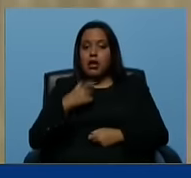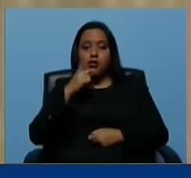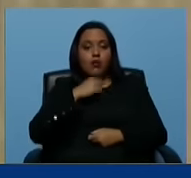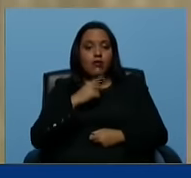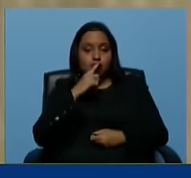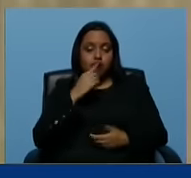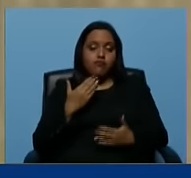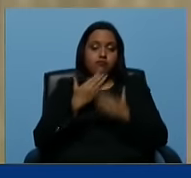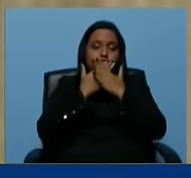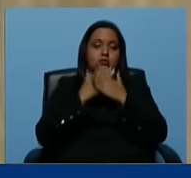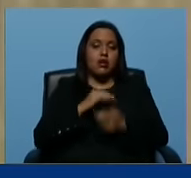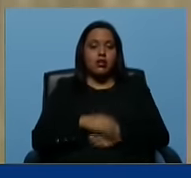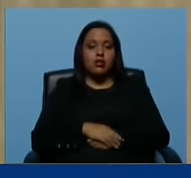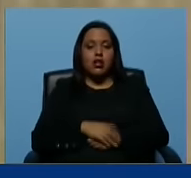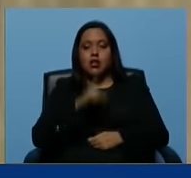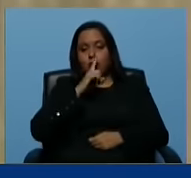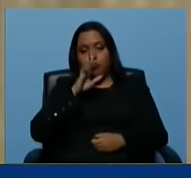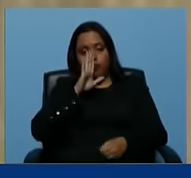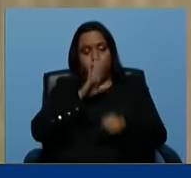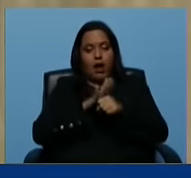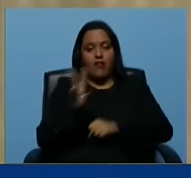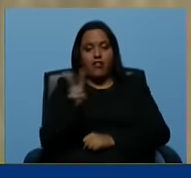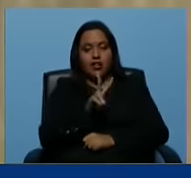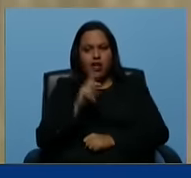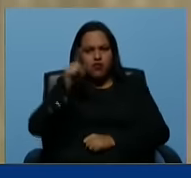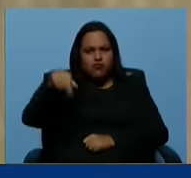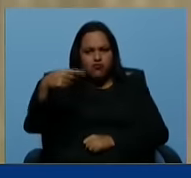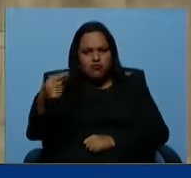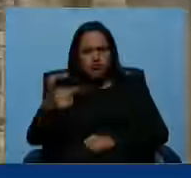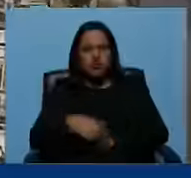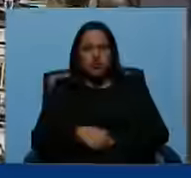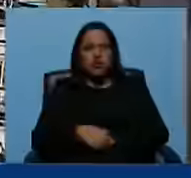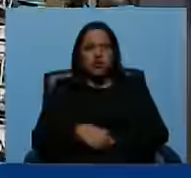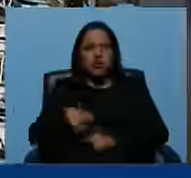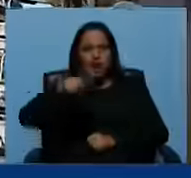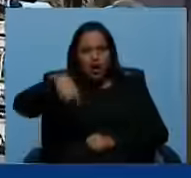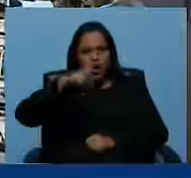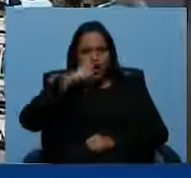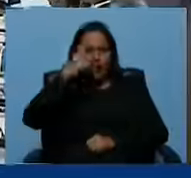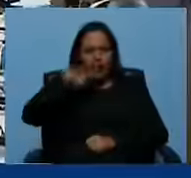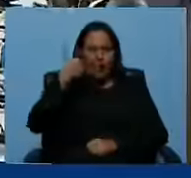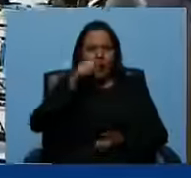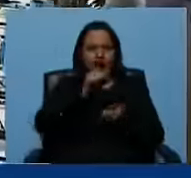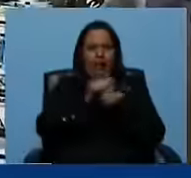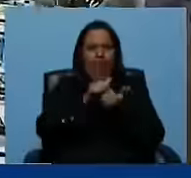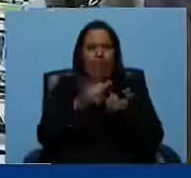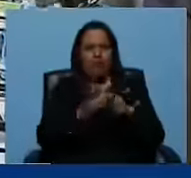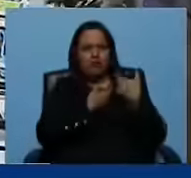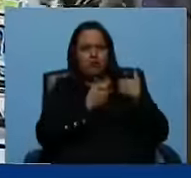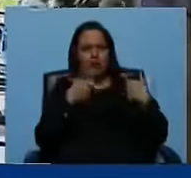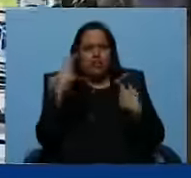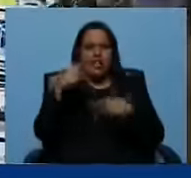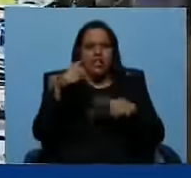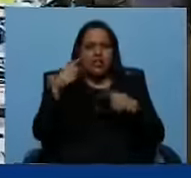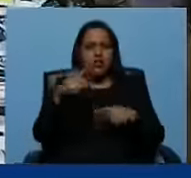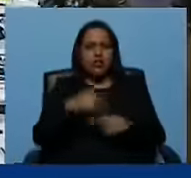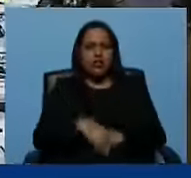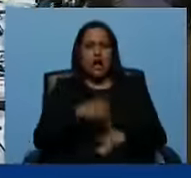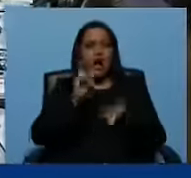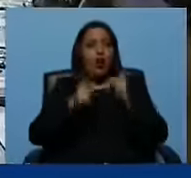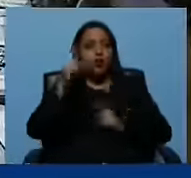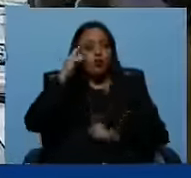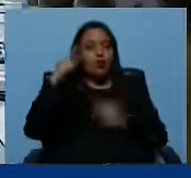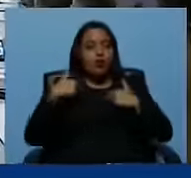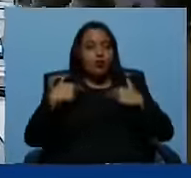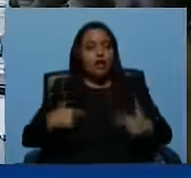callar. No van a callar a Venezuela, bandidos de TikTok, inmorales dueños de TikTok. Y algún día la